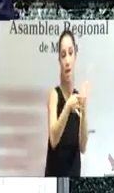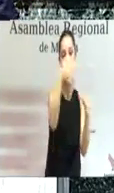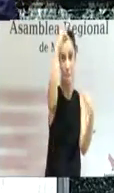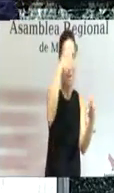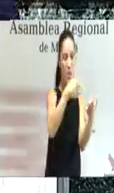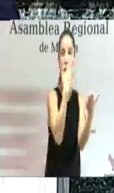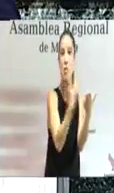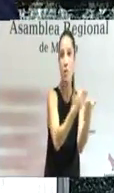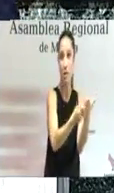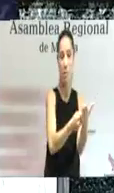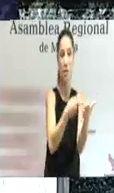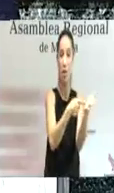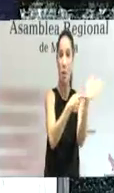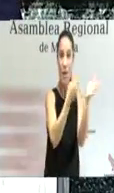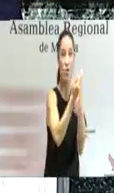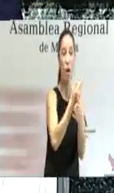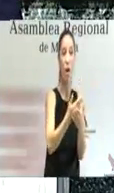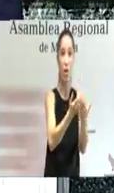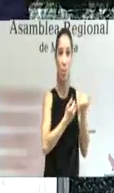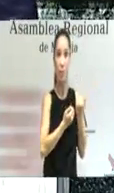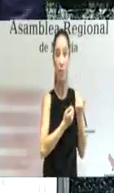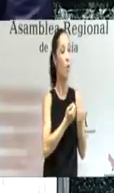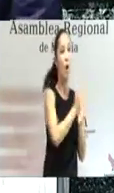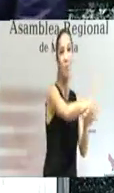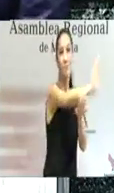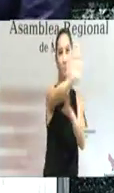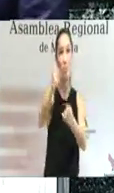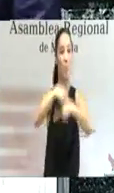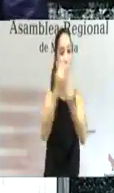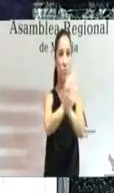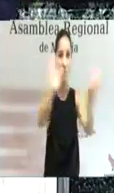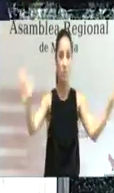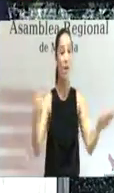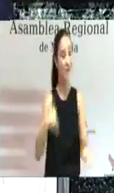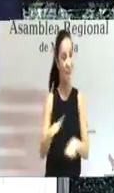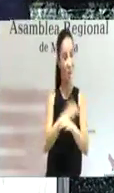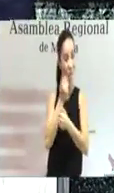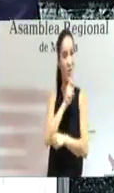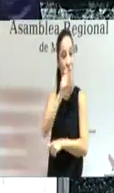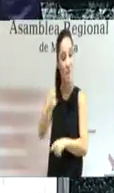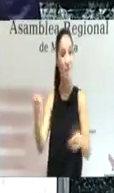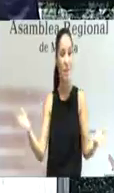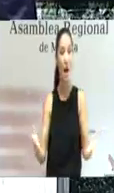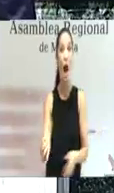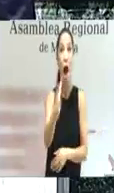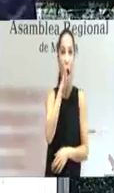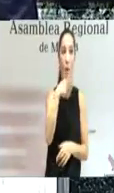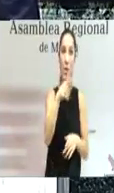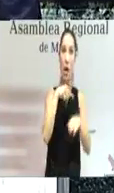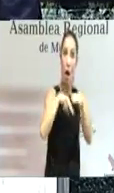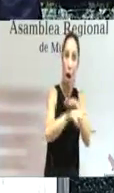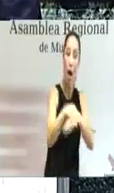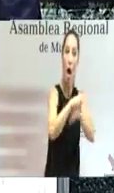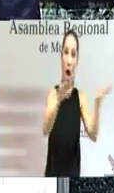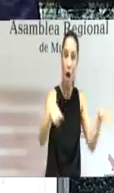son y serán públicos, como ya ha anunciado este Gobierno. Todos ellos dicen que la calidad del agua es apta para el baño y